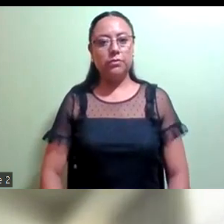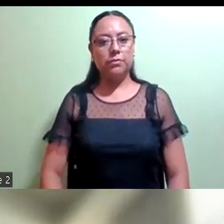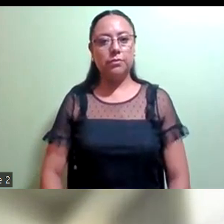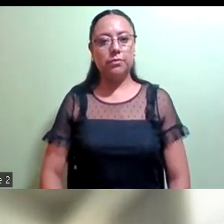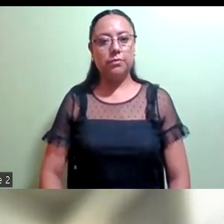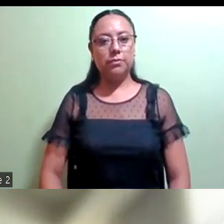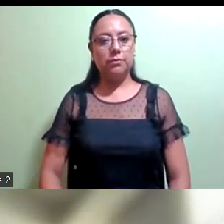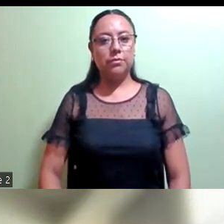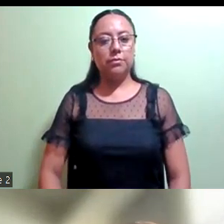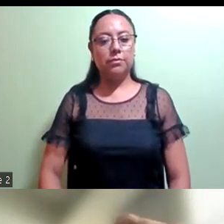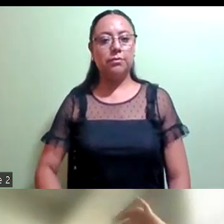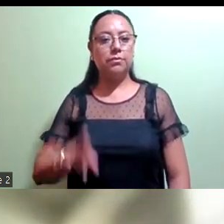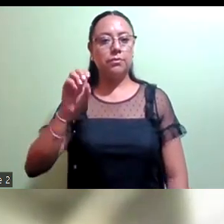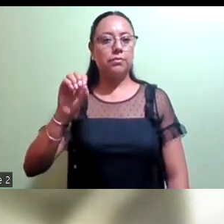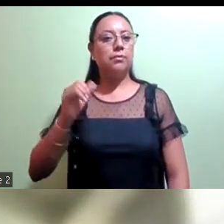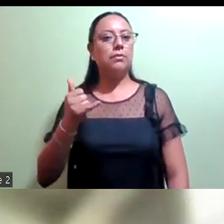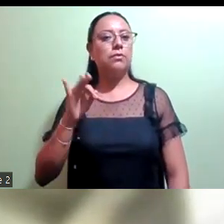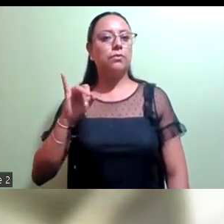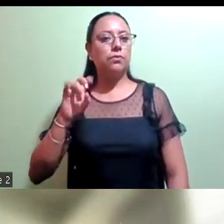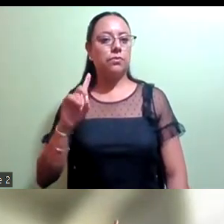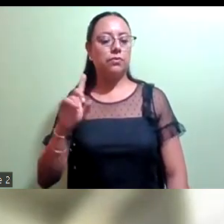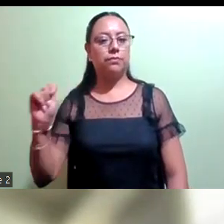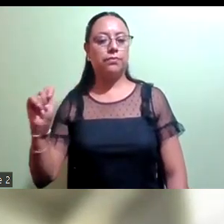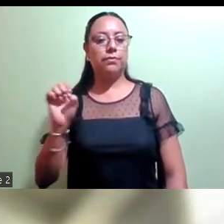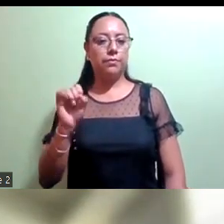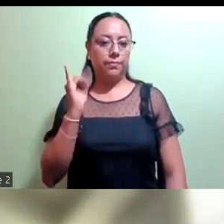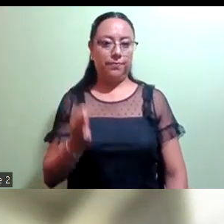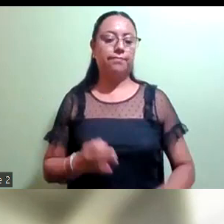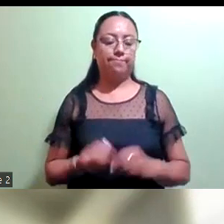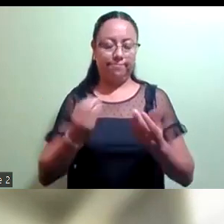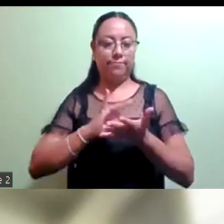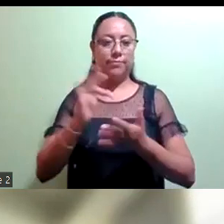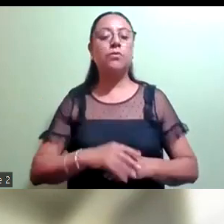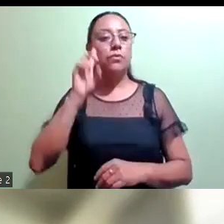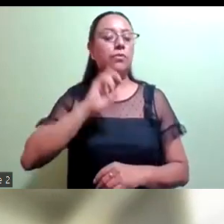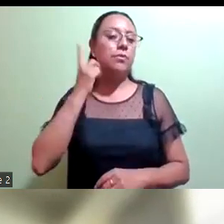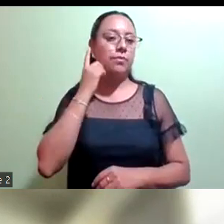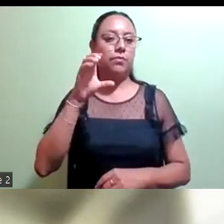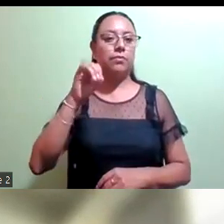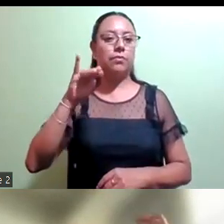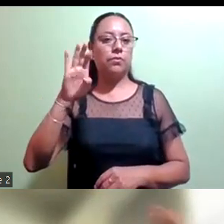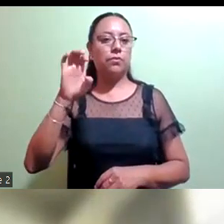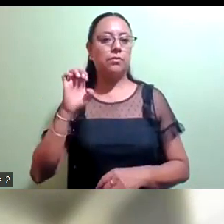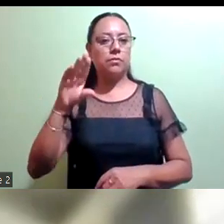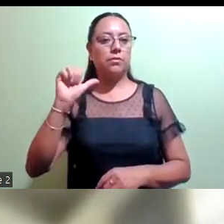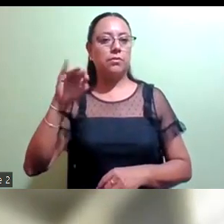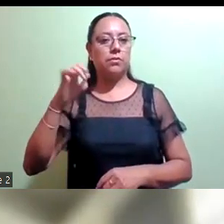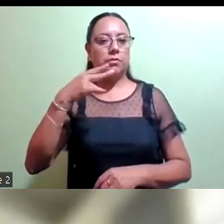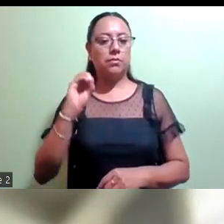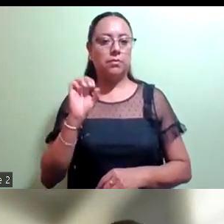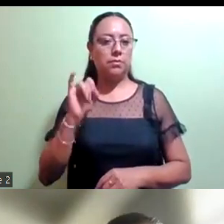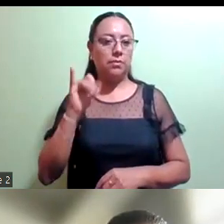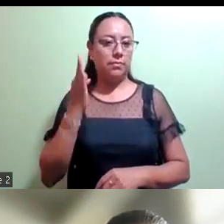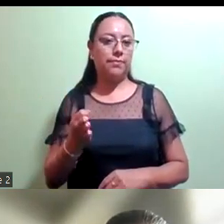Ahí está. Roifi Torres, a favor. Muchas gracias, diputado. Queda sentado. Diputada Circe Camacho Bastida. Circe Camacho,